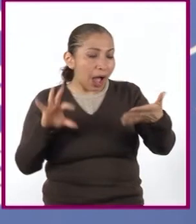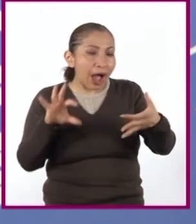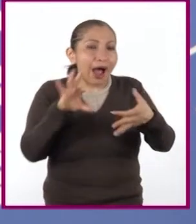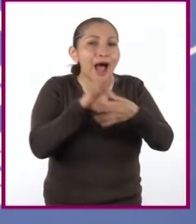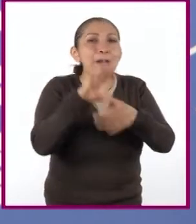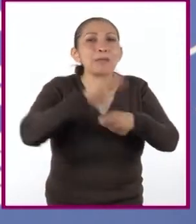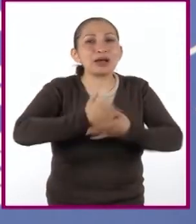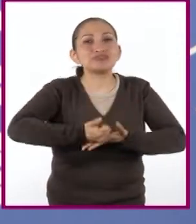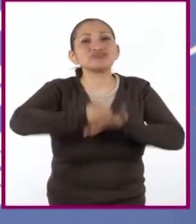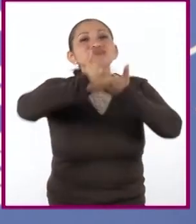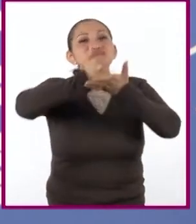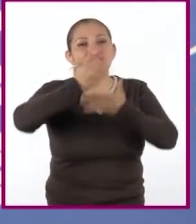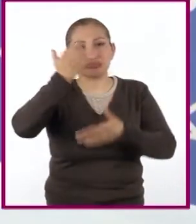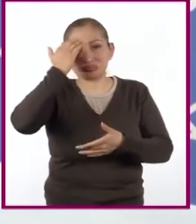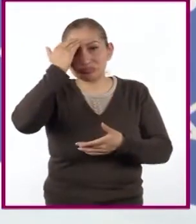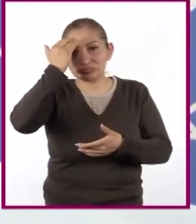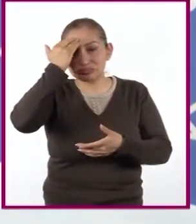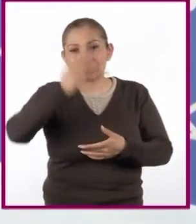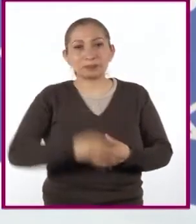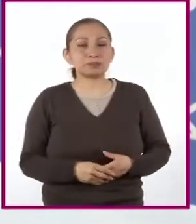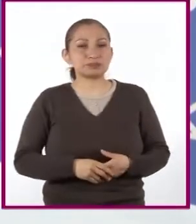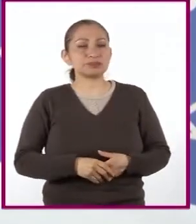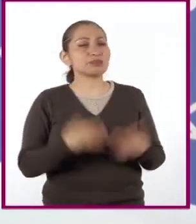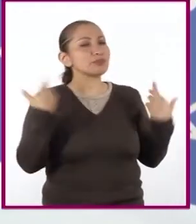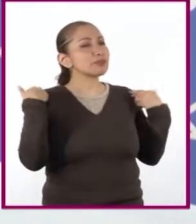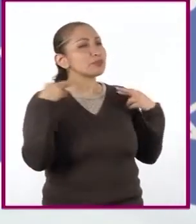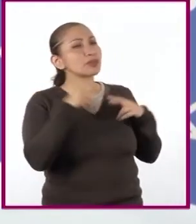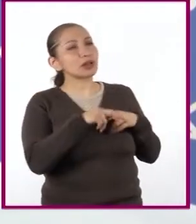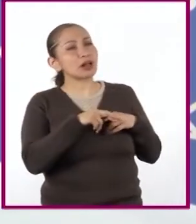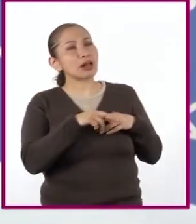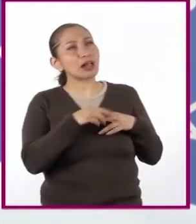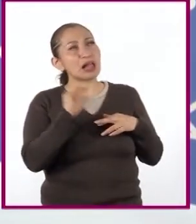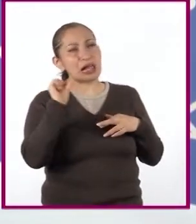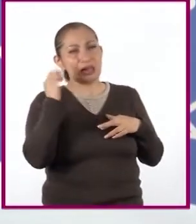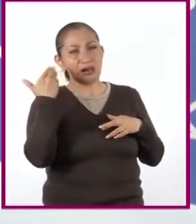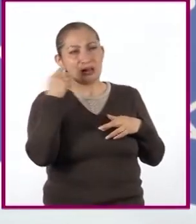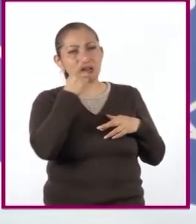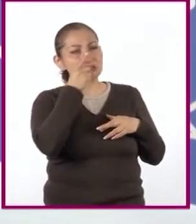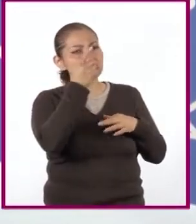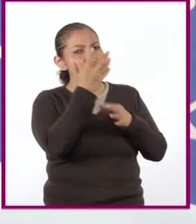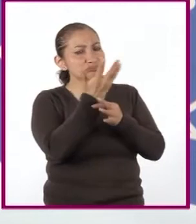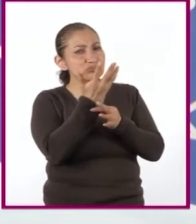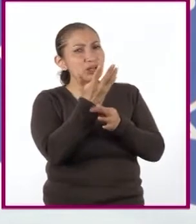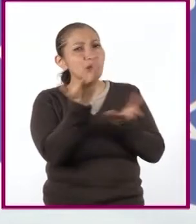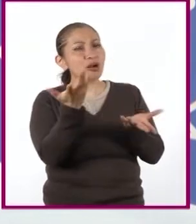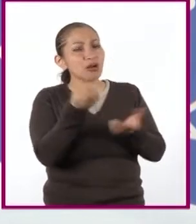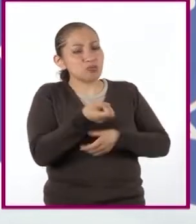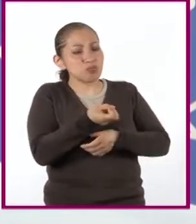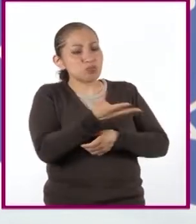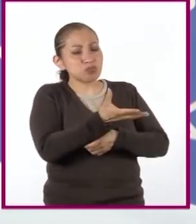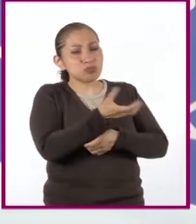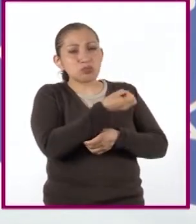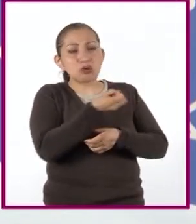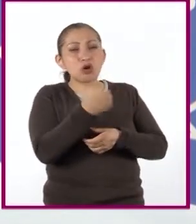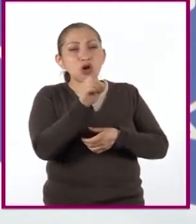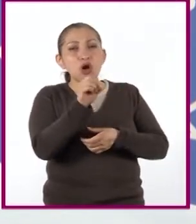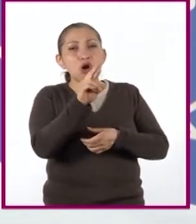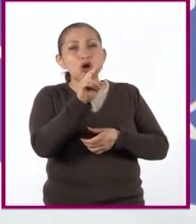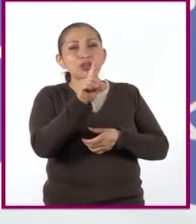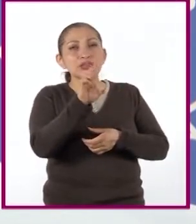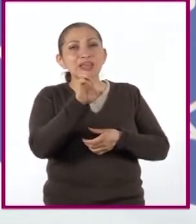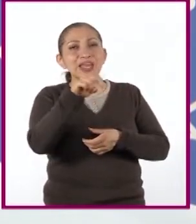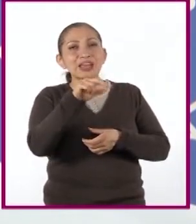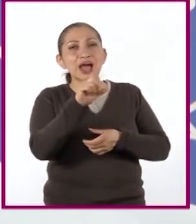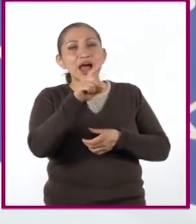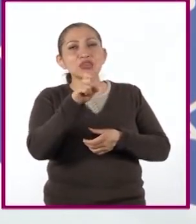nuestro conocimiento. Profesor, hace un momento mencionaba el concepto de ordenadores textuales.